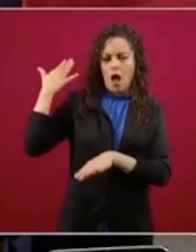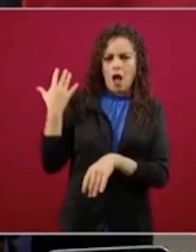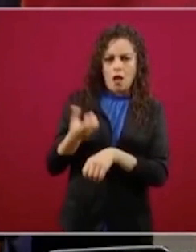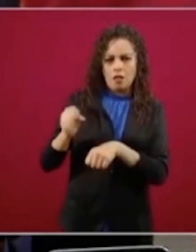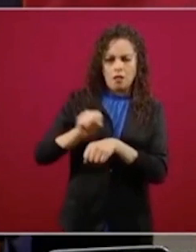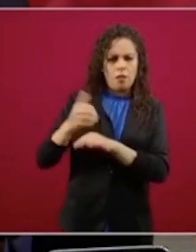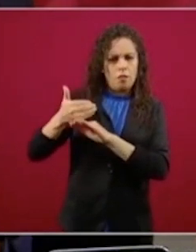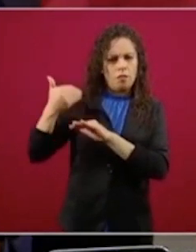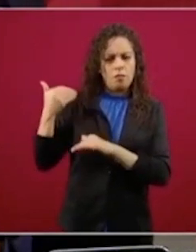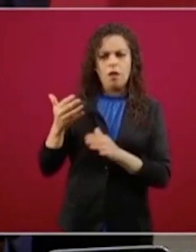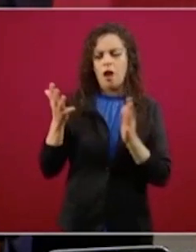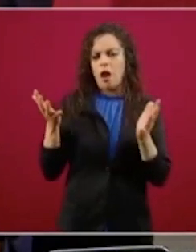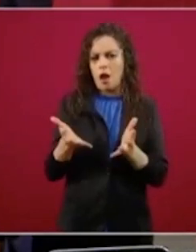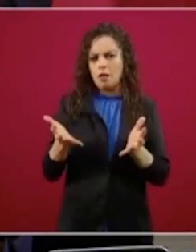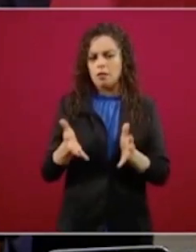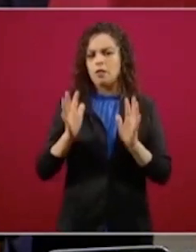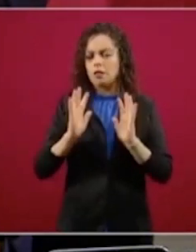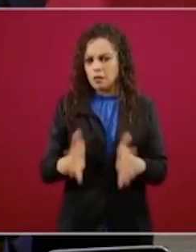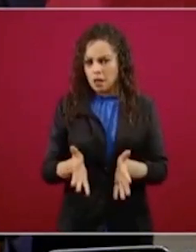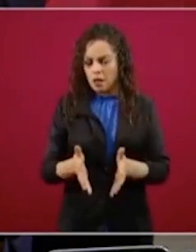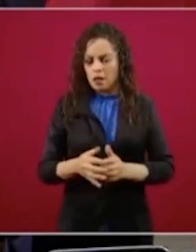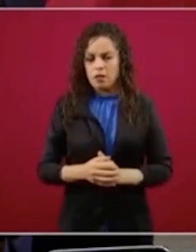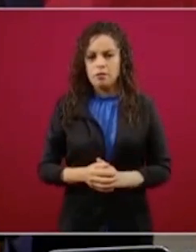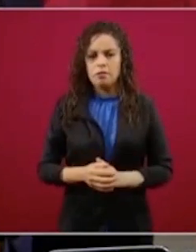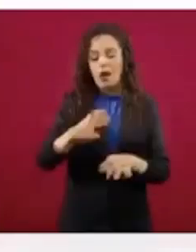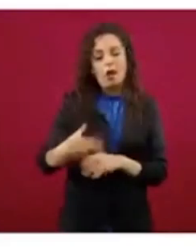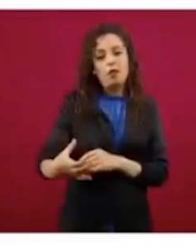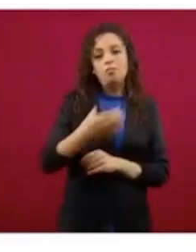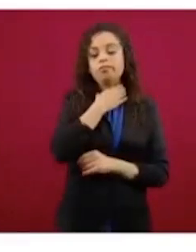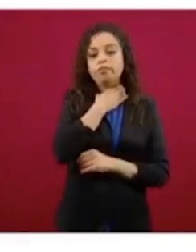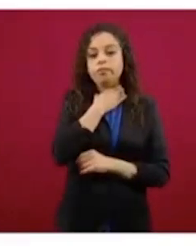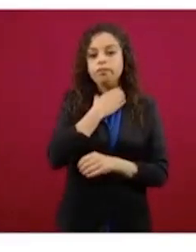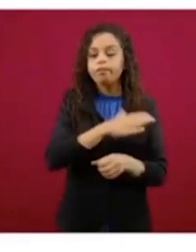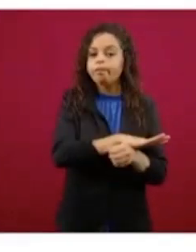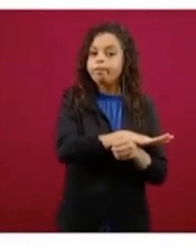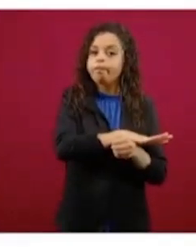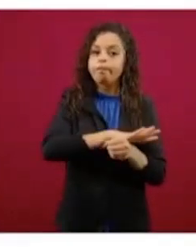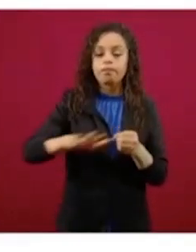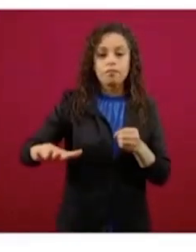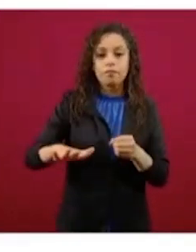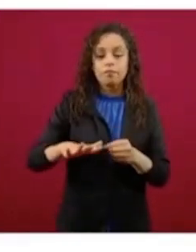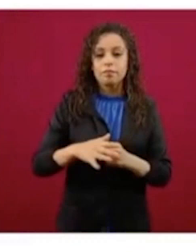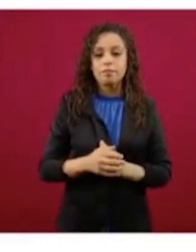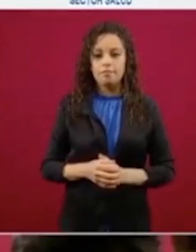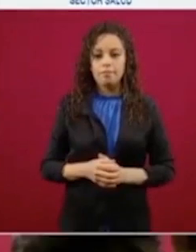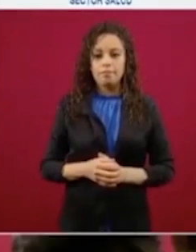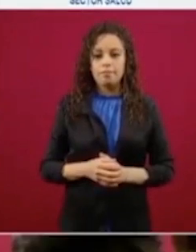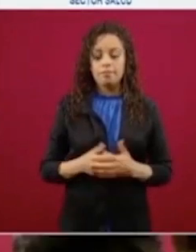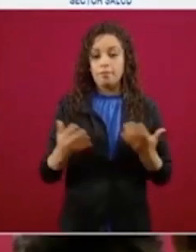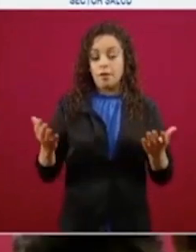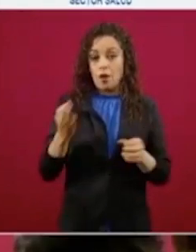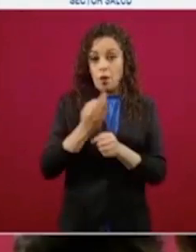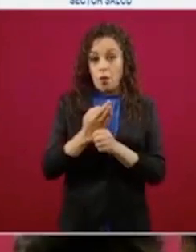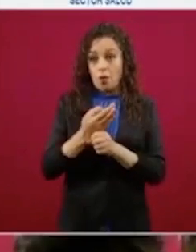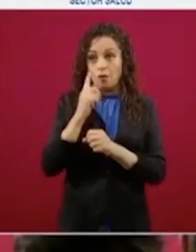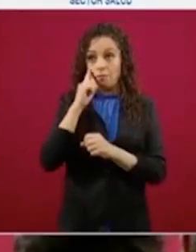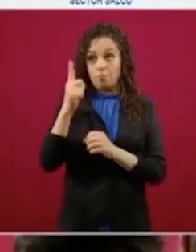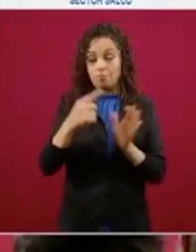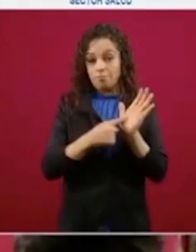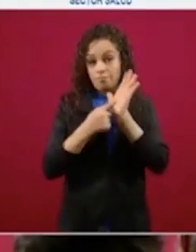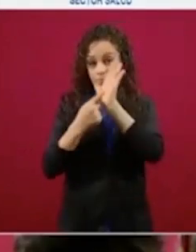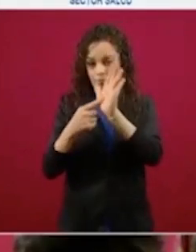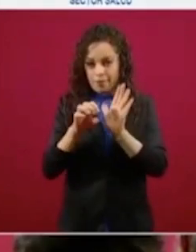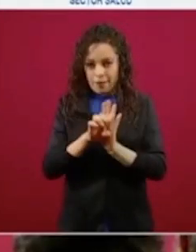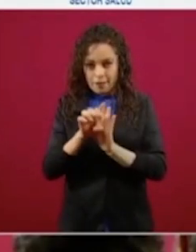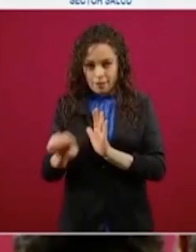nos va a permitir dar atención en distintos espacios. Tenemos estas oportunidades porque hoy vemos, les pongo el ejemplo,